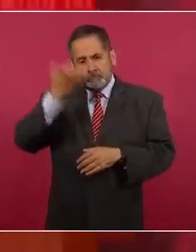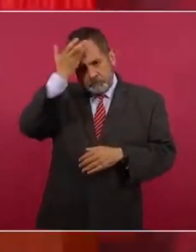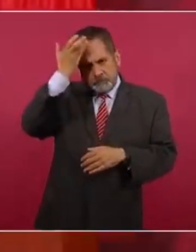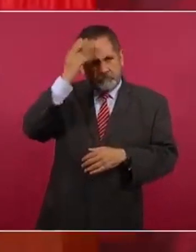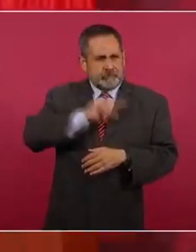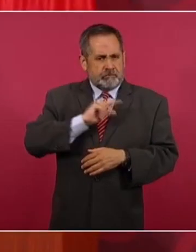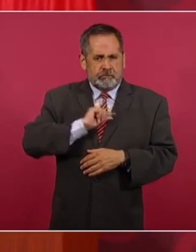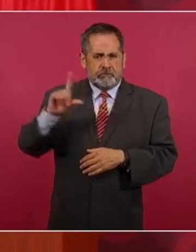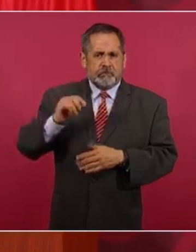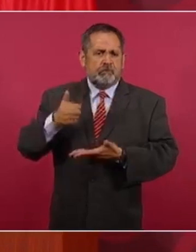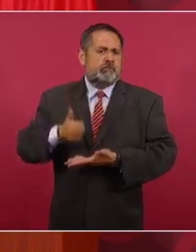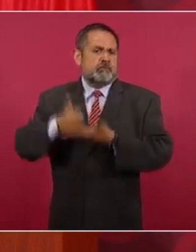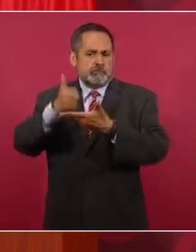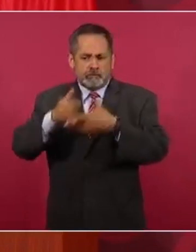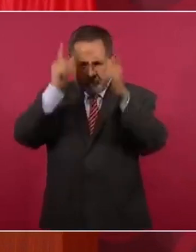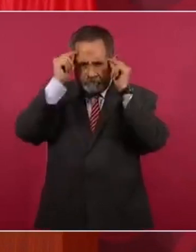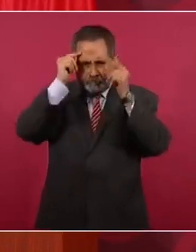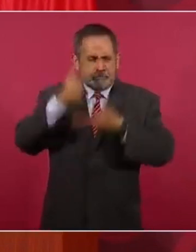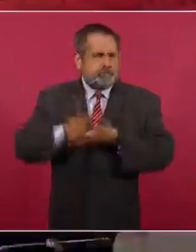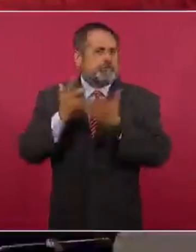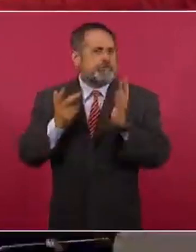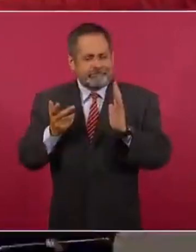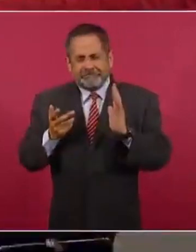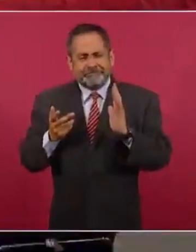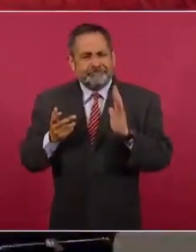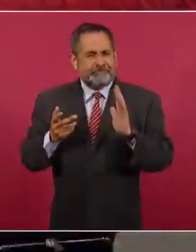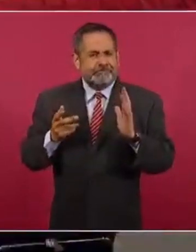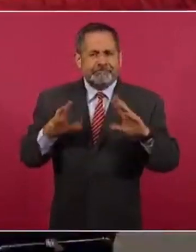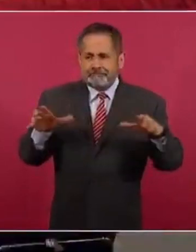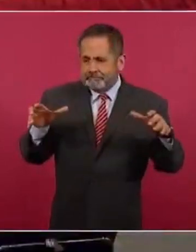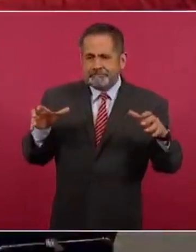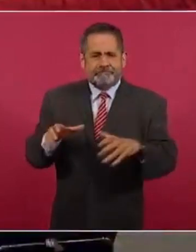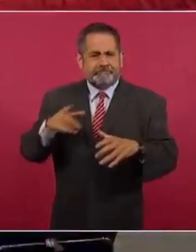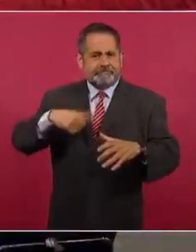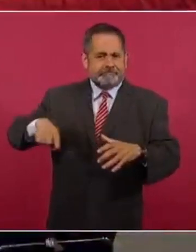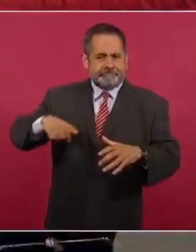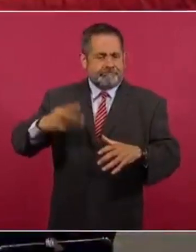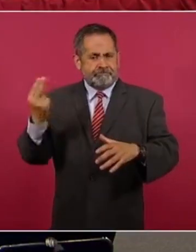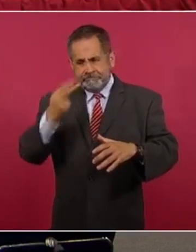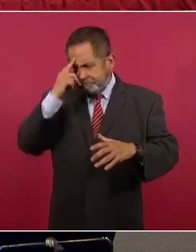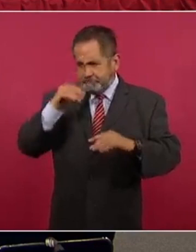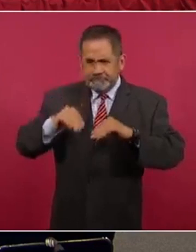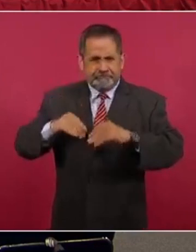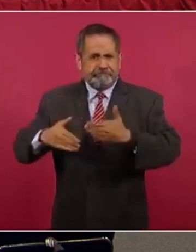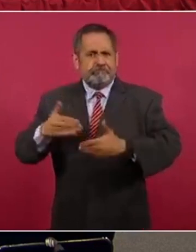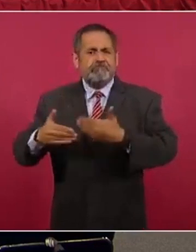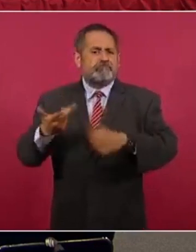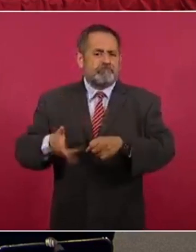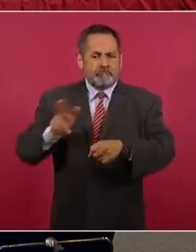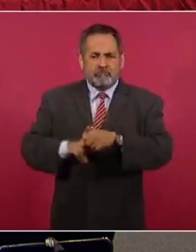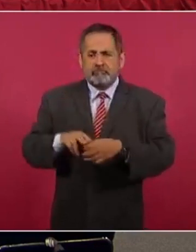hasta las auxiliares de enfermería, pero también todo el resto del personal que permite la operación de un hospital,